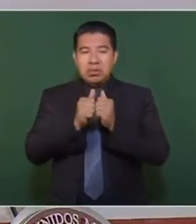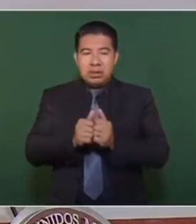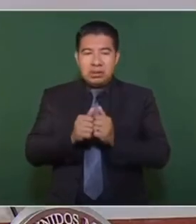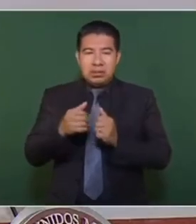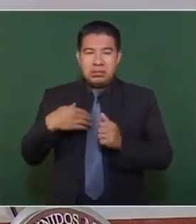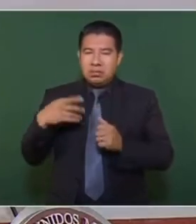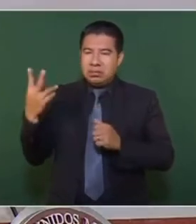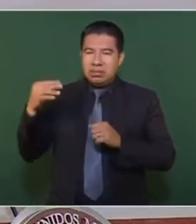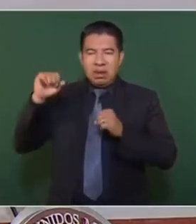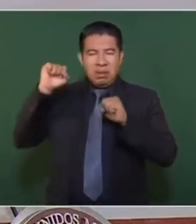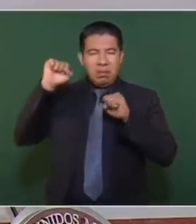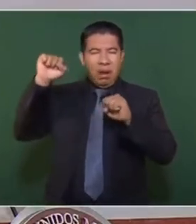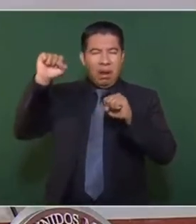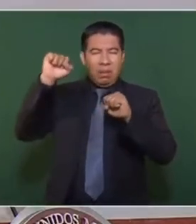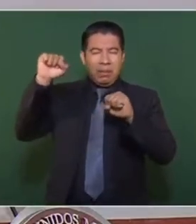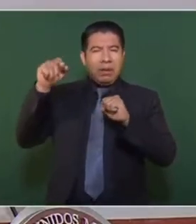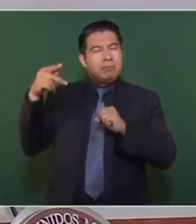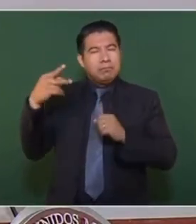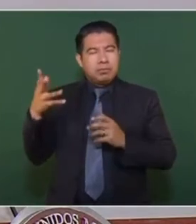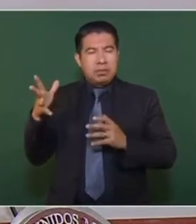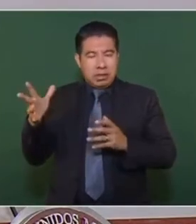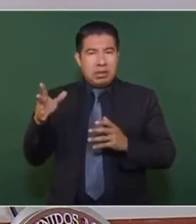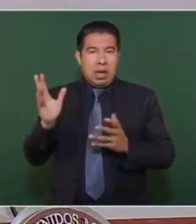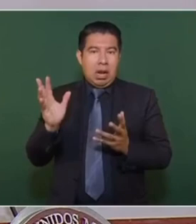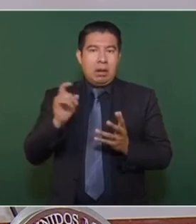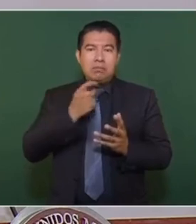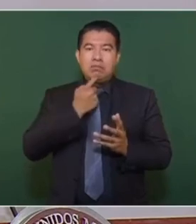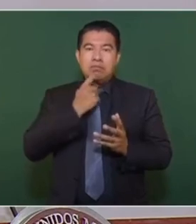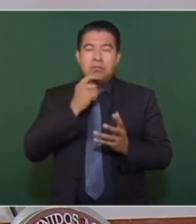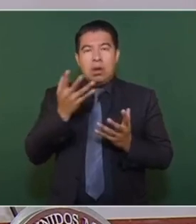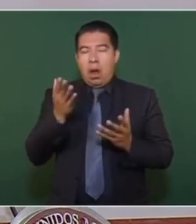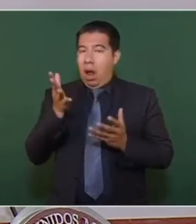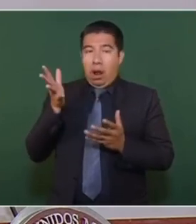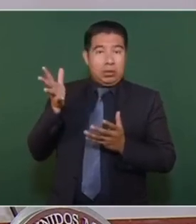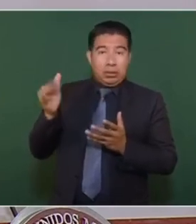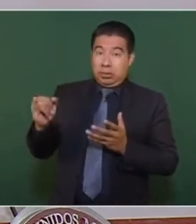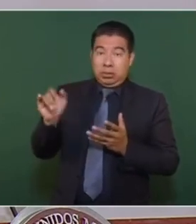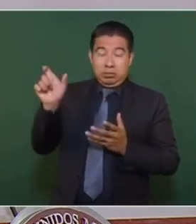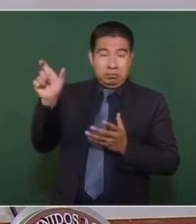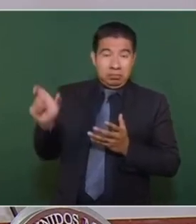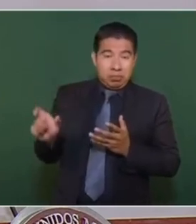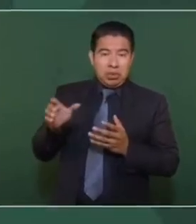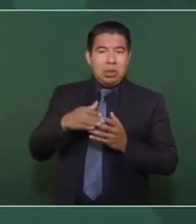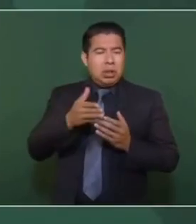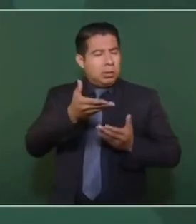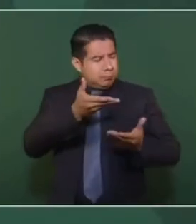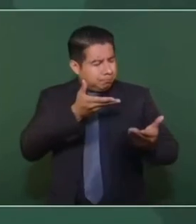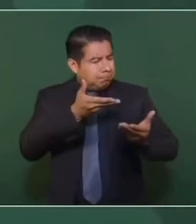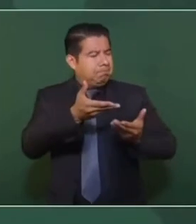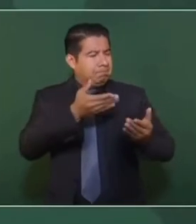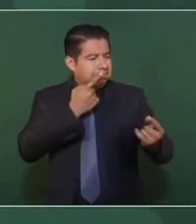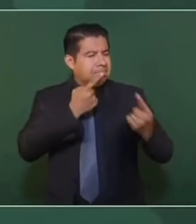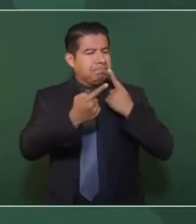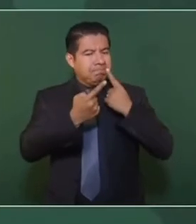característica del presidente Andrés Manuel López Obrador, que es un demócrata,